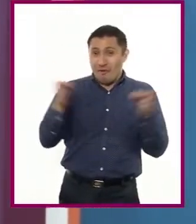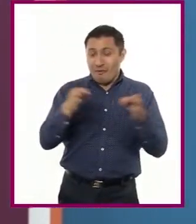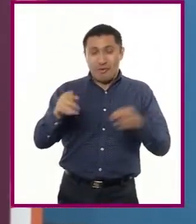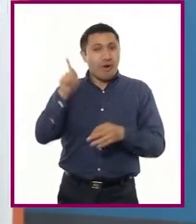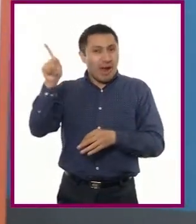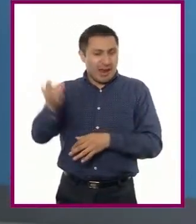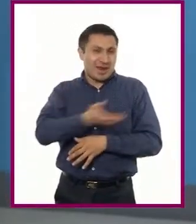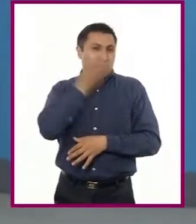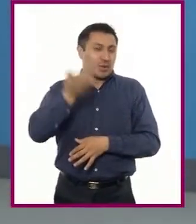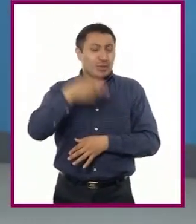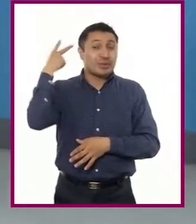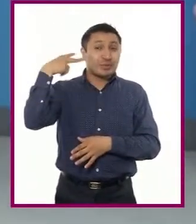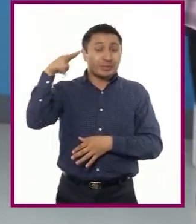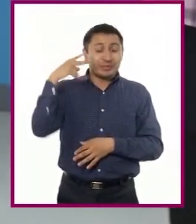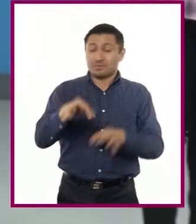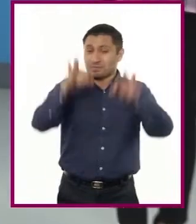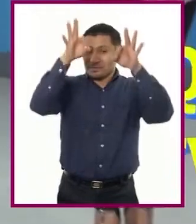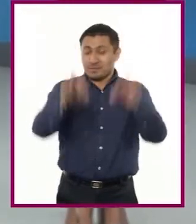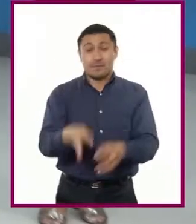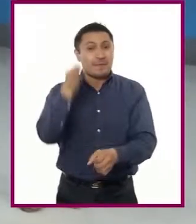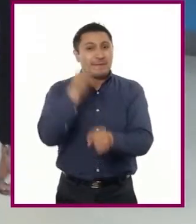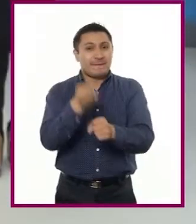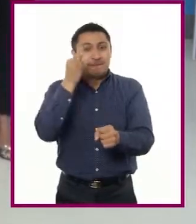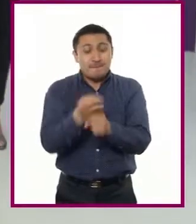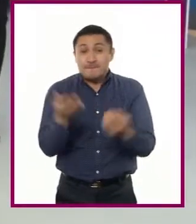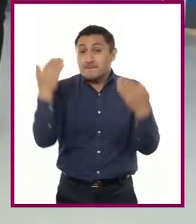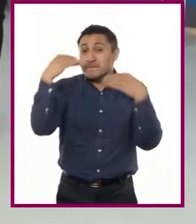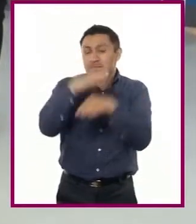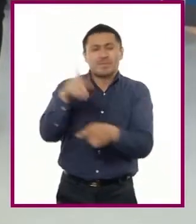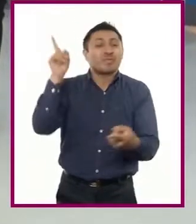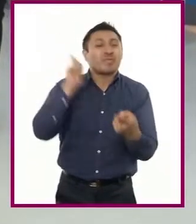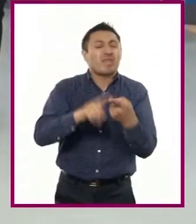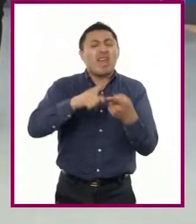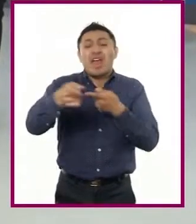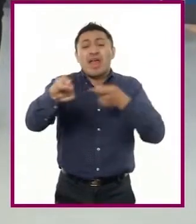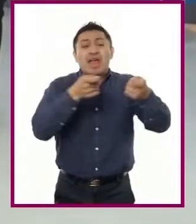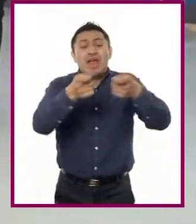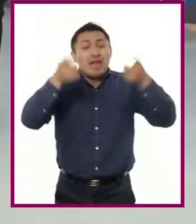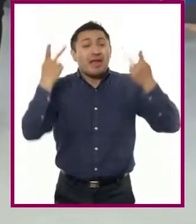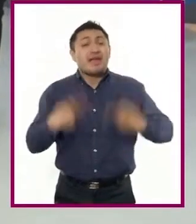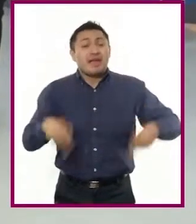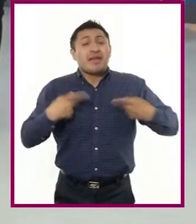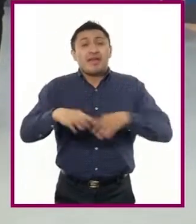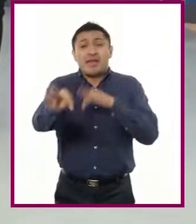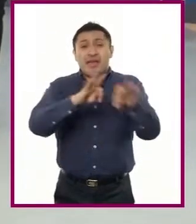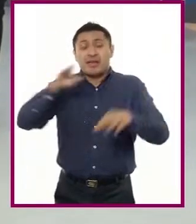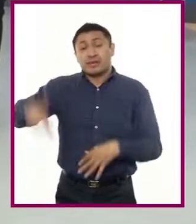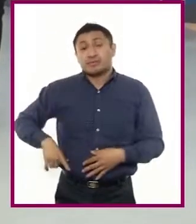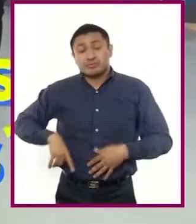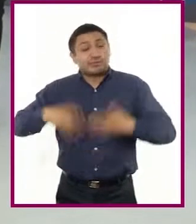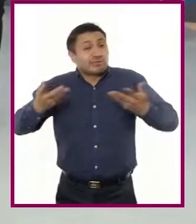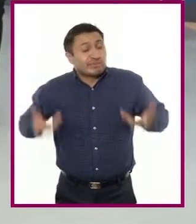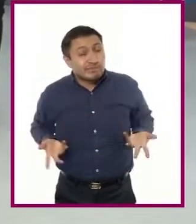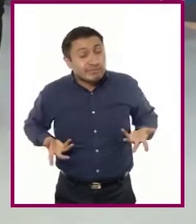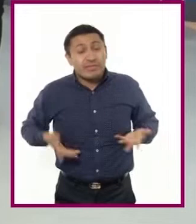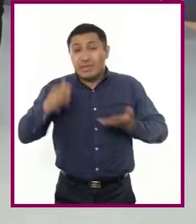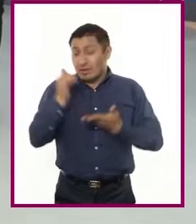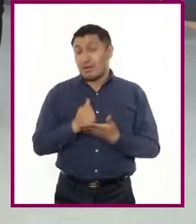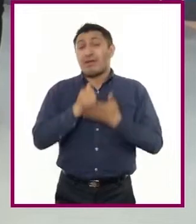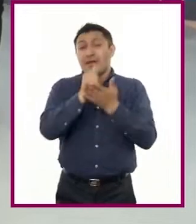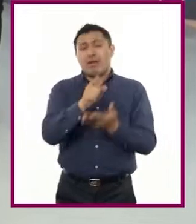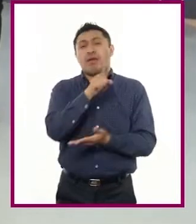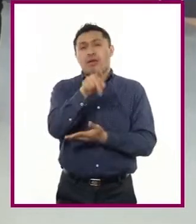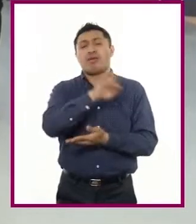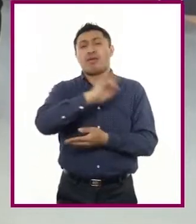En esta ocasión, reflexionaremos sobre quién regula a los servidores públicos, lo cual nos ayudará a reconocer